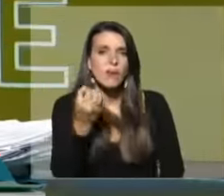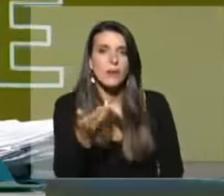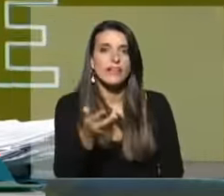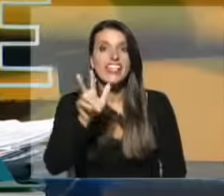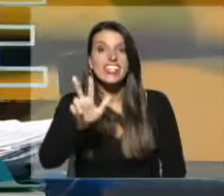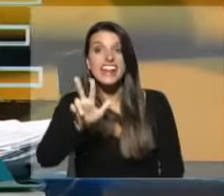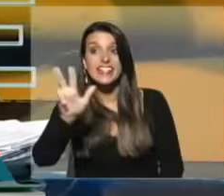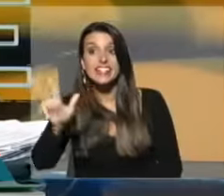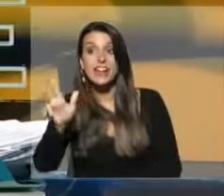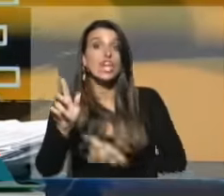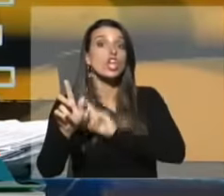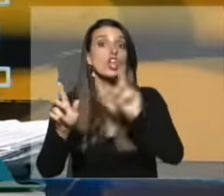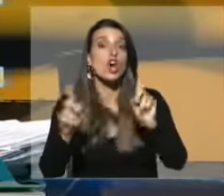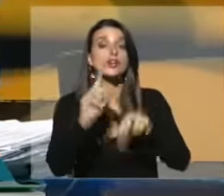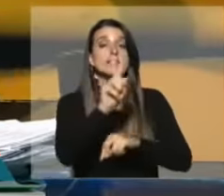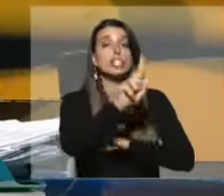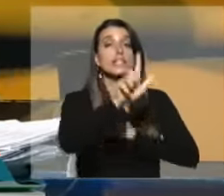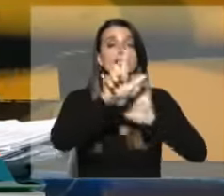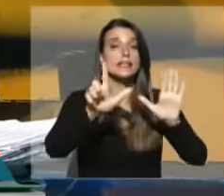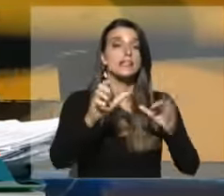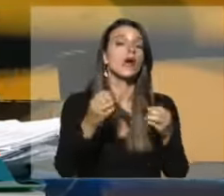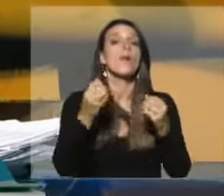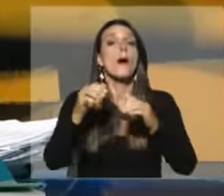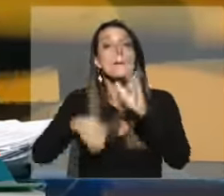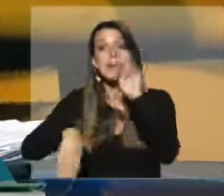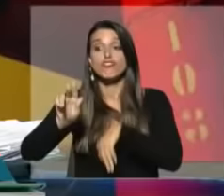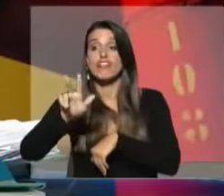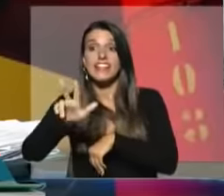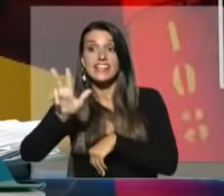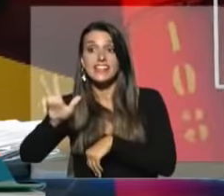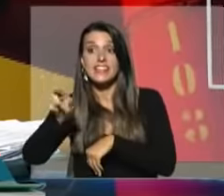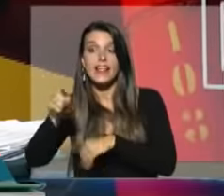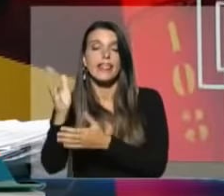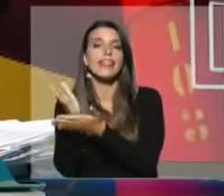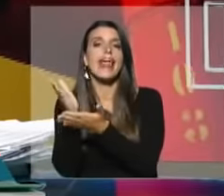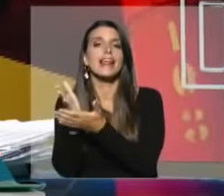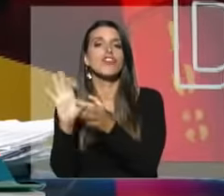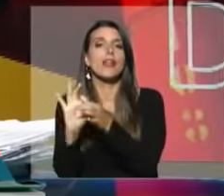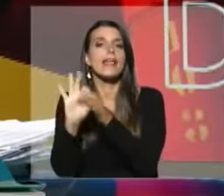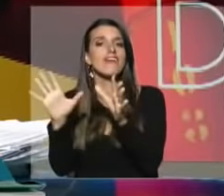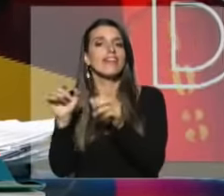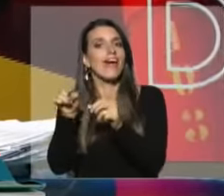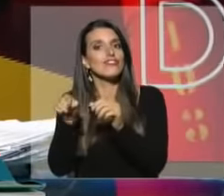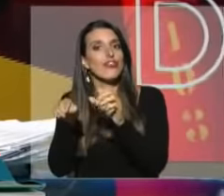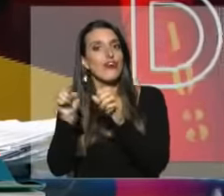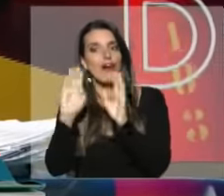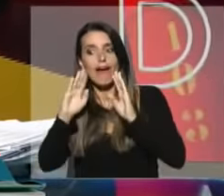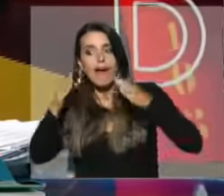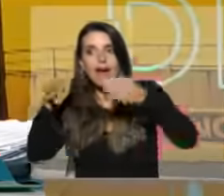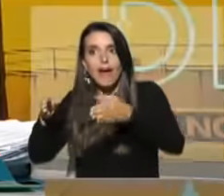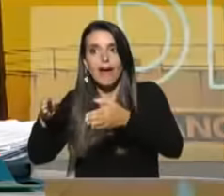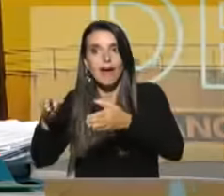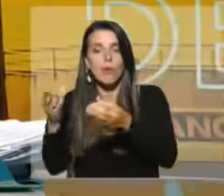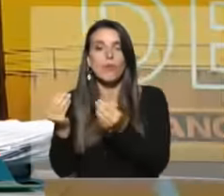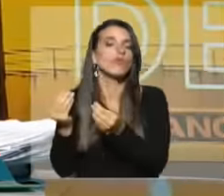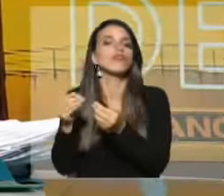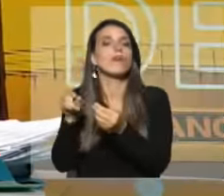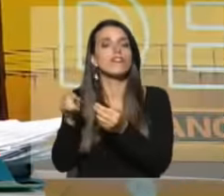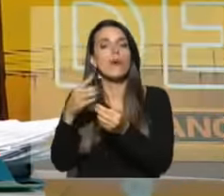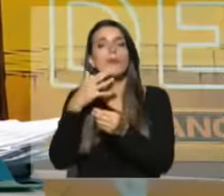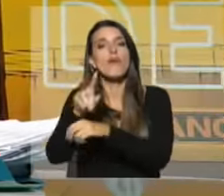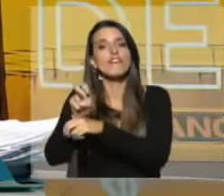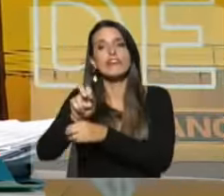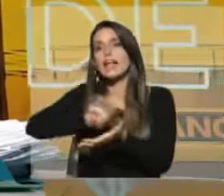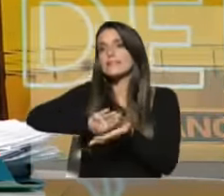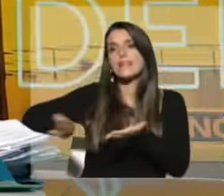y no 117? Porque la mayoría de esos 33 afectan derechos y libertades. En varios de ellos sacan a los